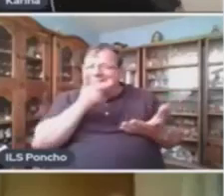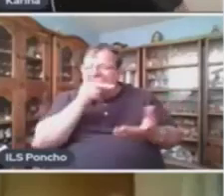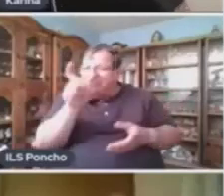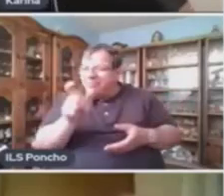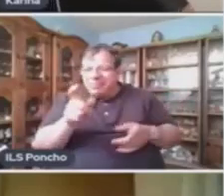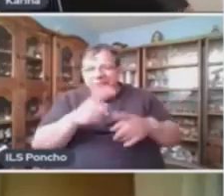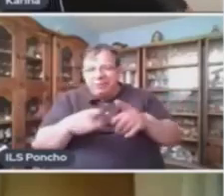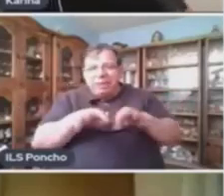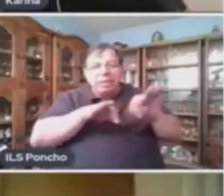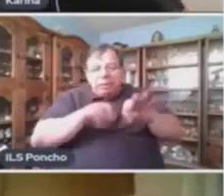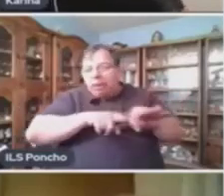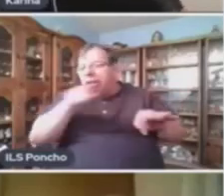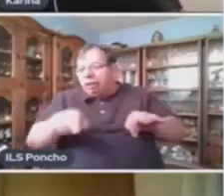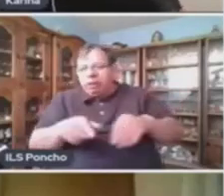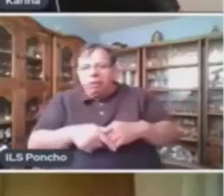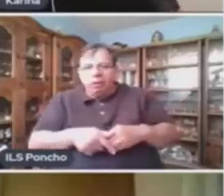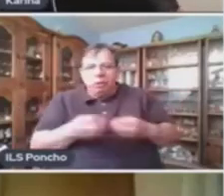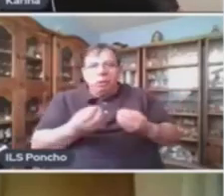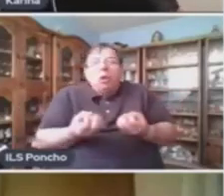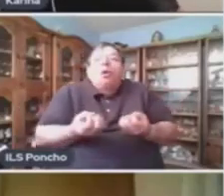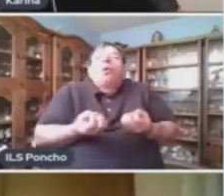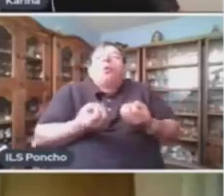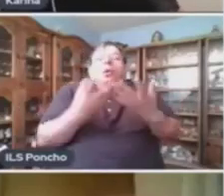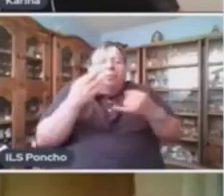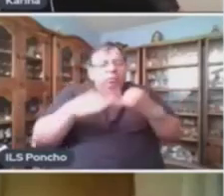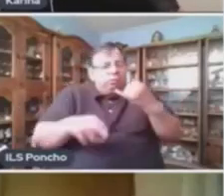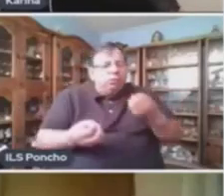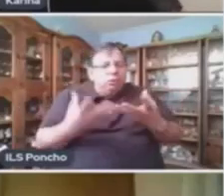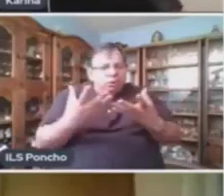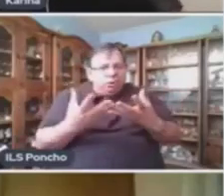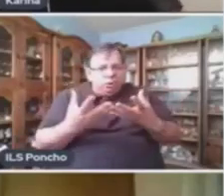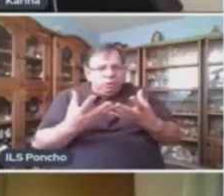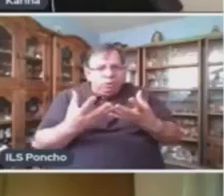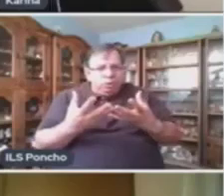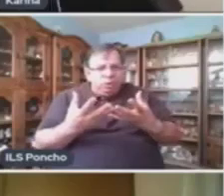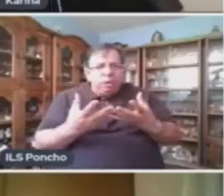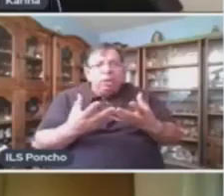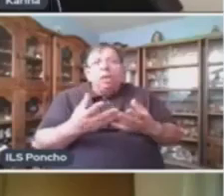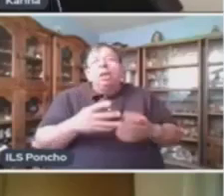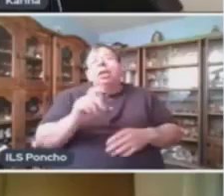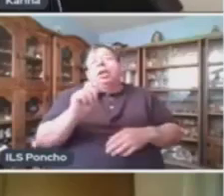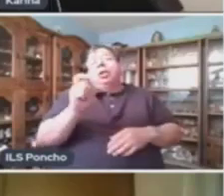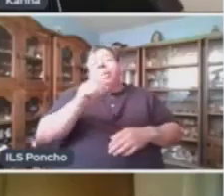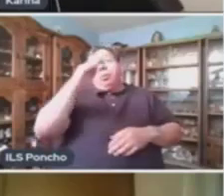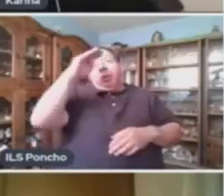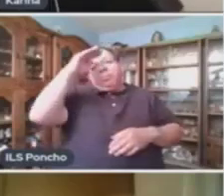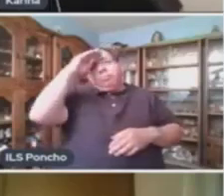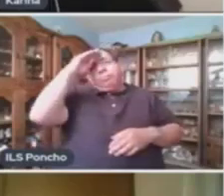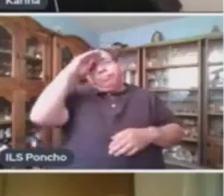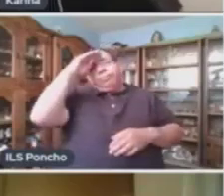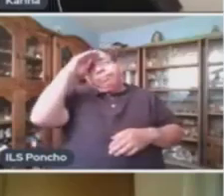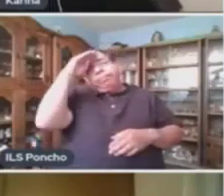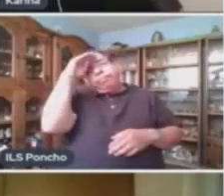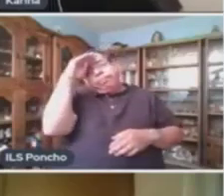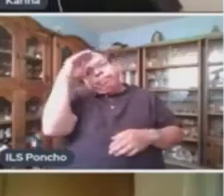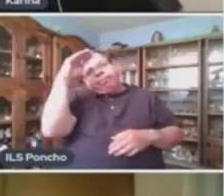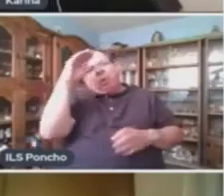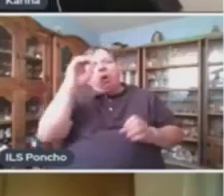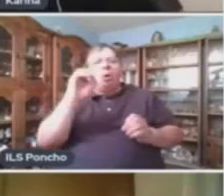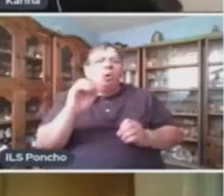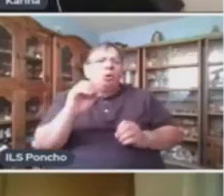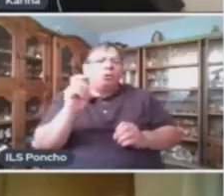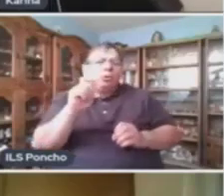más Y finalmente El de cantidad Piensa en su novio Mucho Piensa poco En su novio